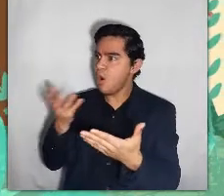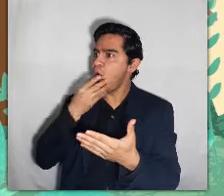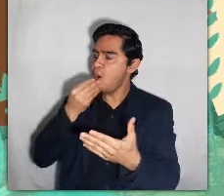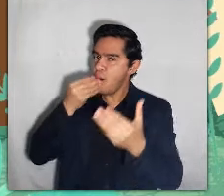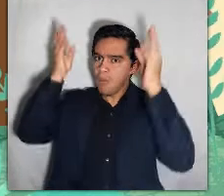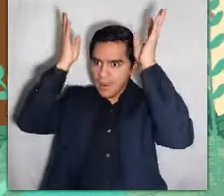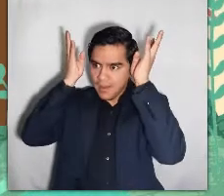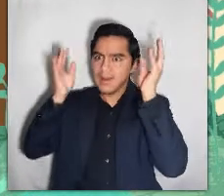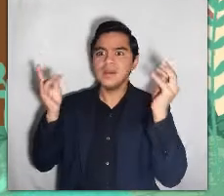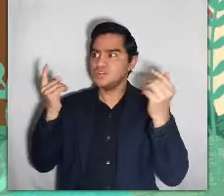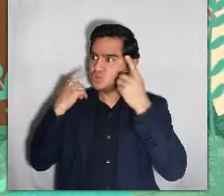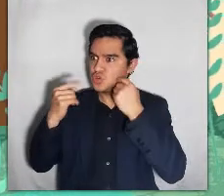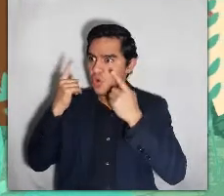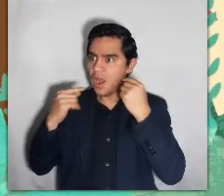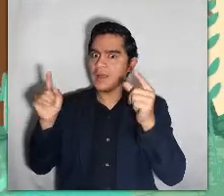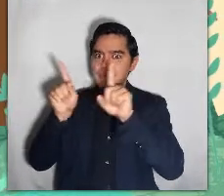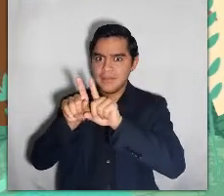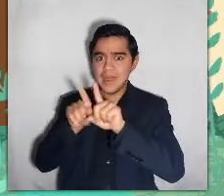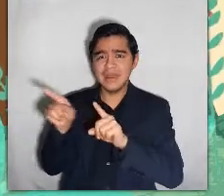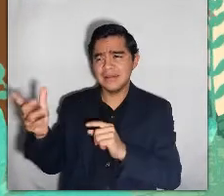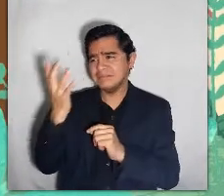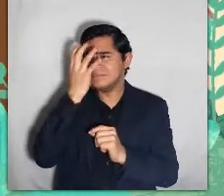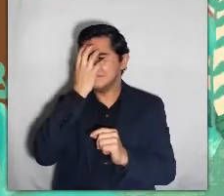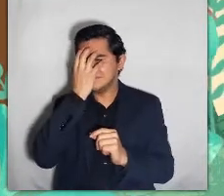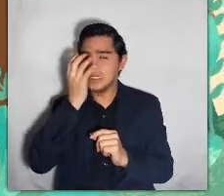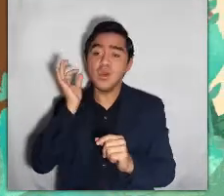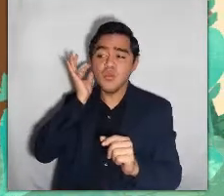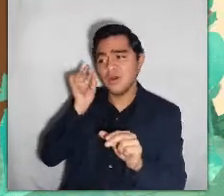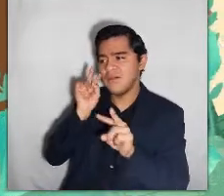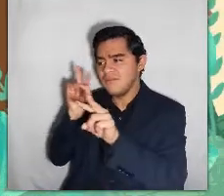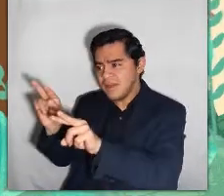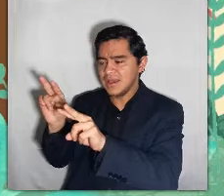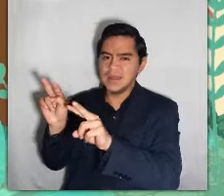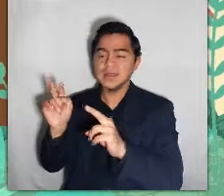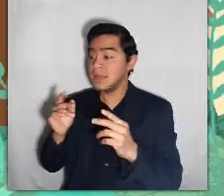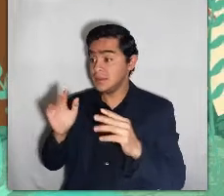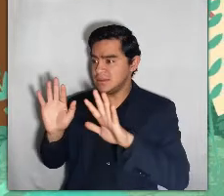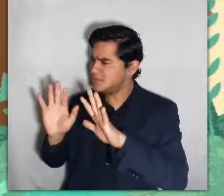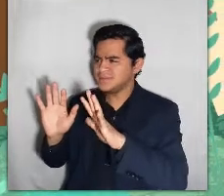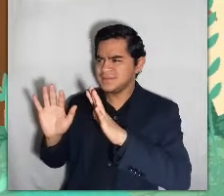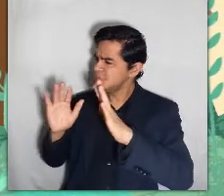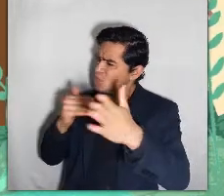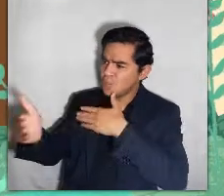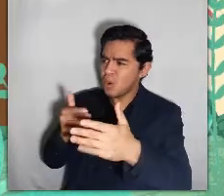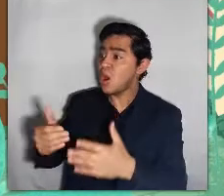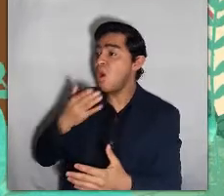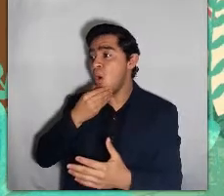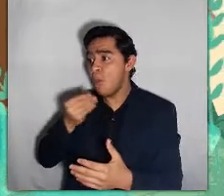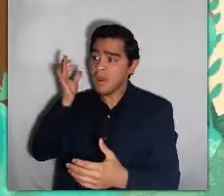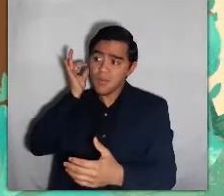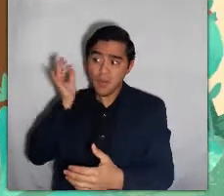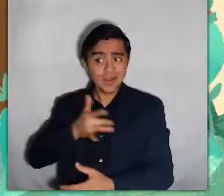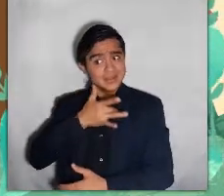lloran. El príncipe maderucho estaba avergonzado porque una chica lo había visto llorar, pero la princesa le explicó